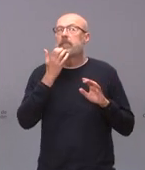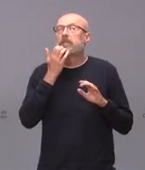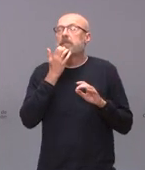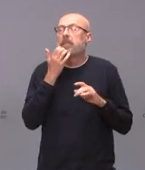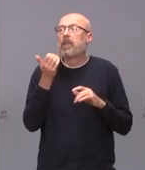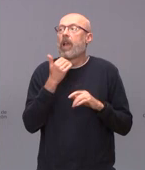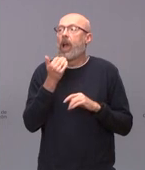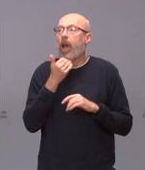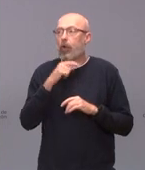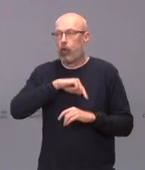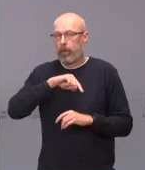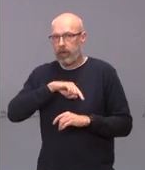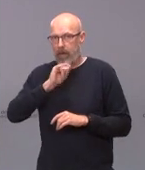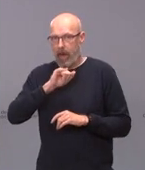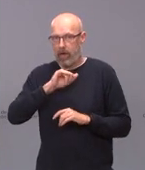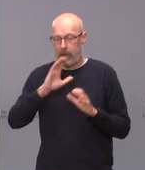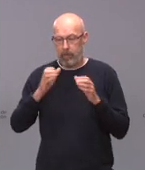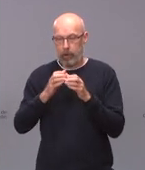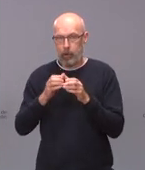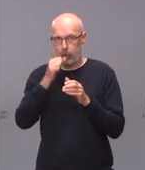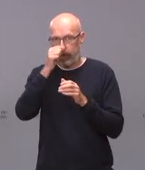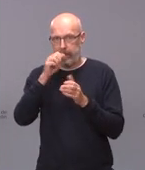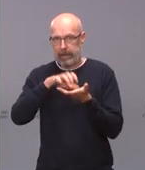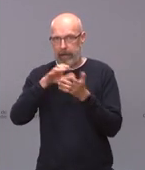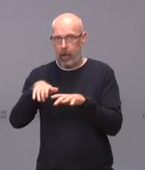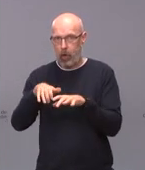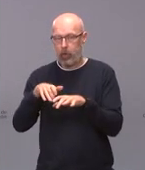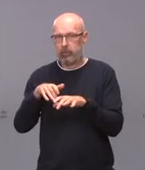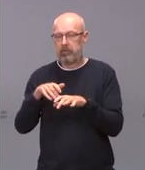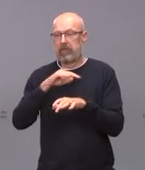en el partido socialista de castilla y león que lo dudo que lo dudo